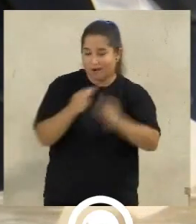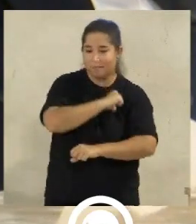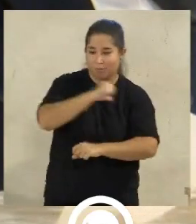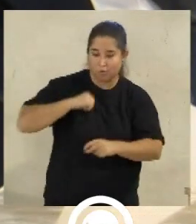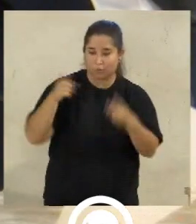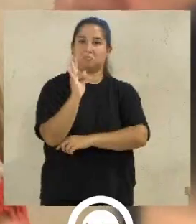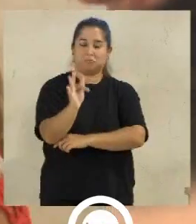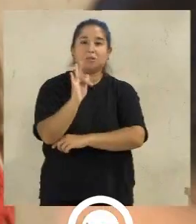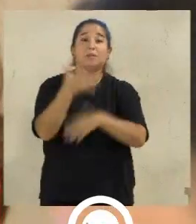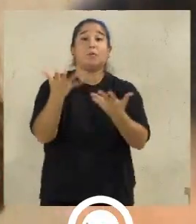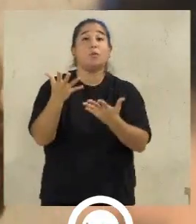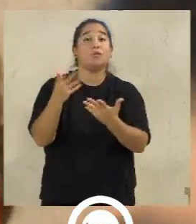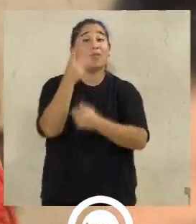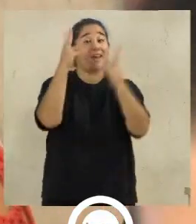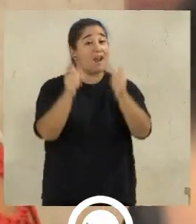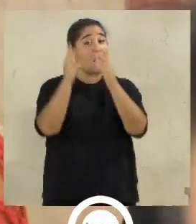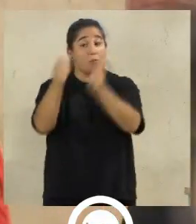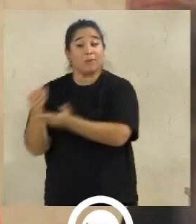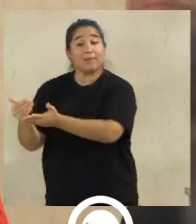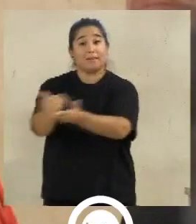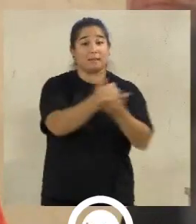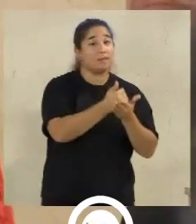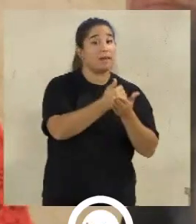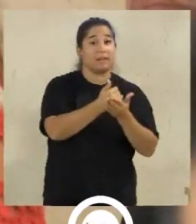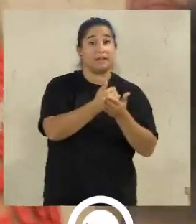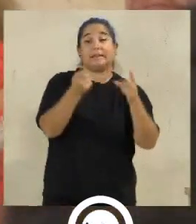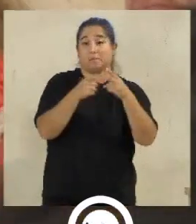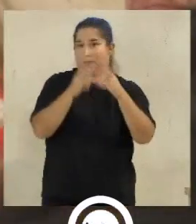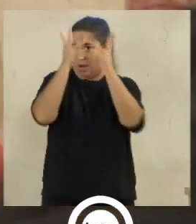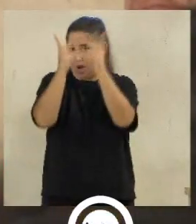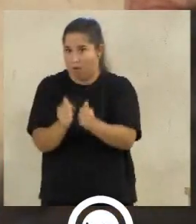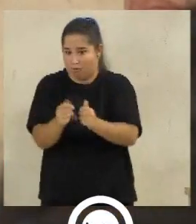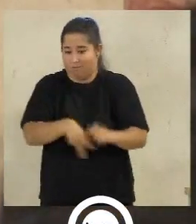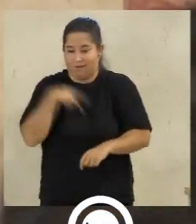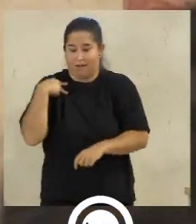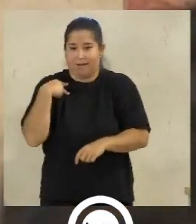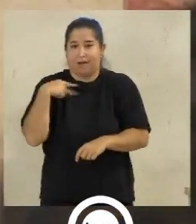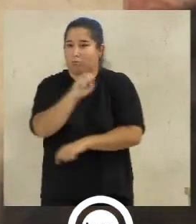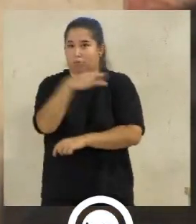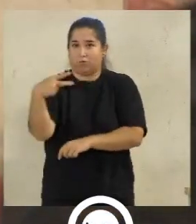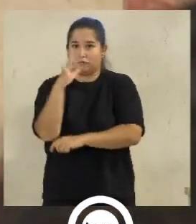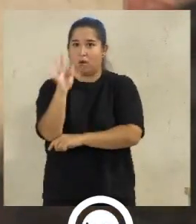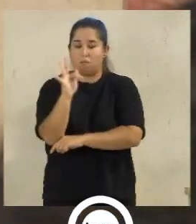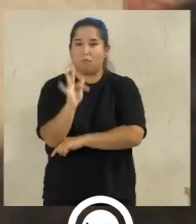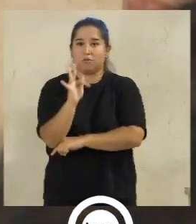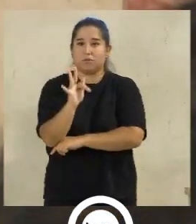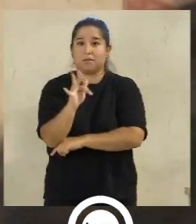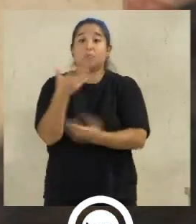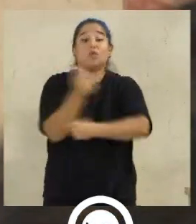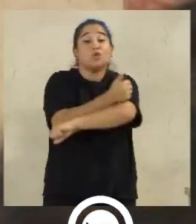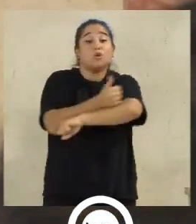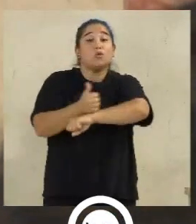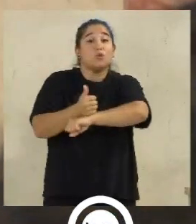Las cuentas recaudatorias y toda la cuenta general, según ustedes, es saludable, saludable, saludable. Y la respuesta que le han dado a